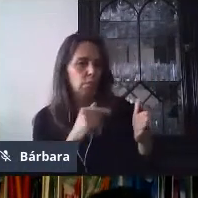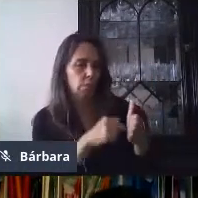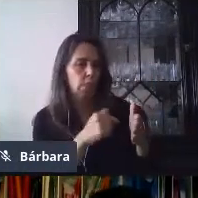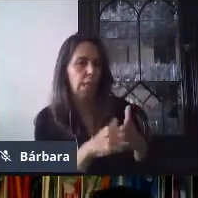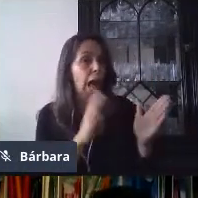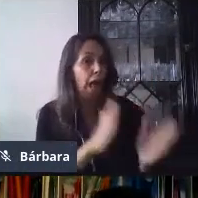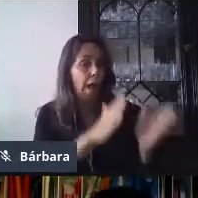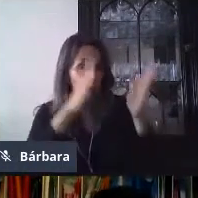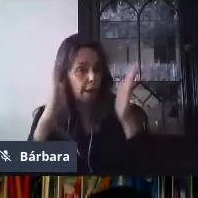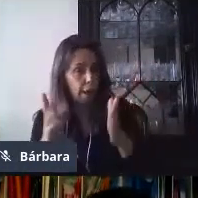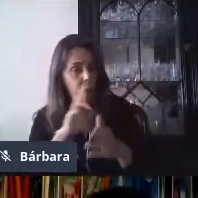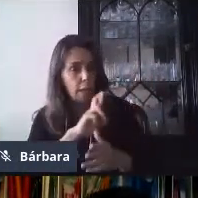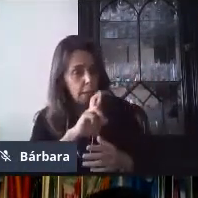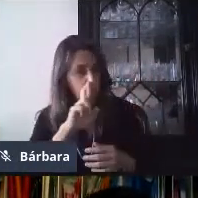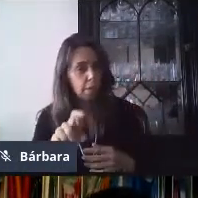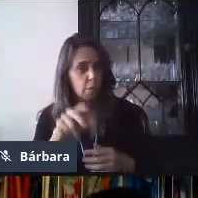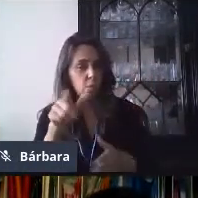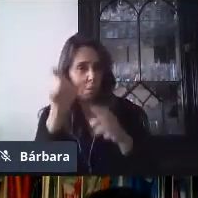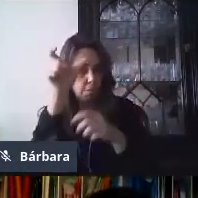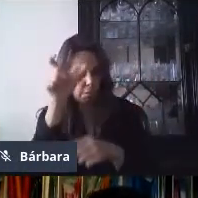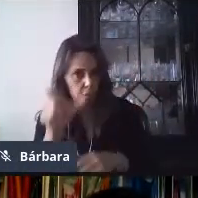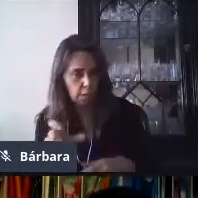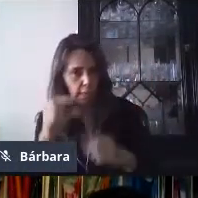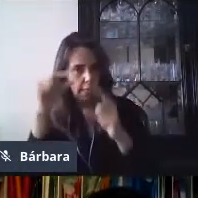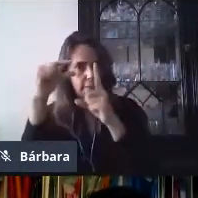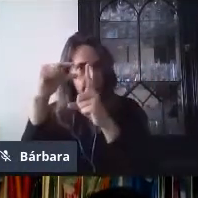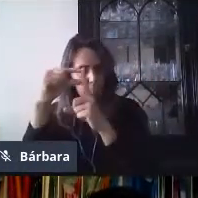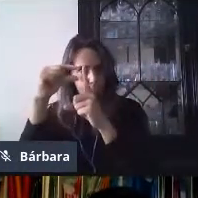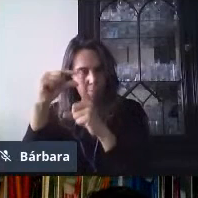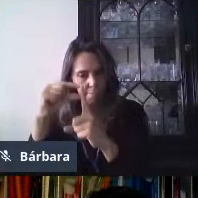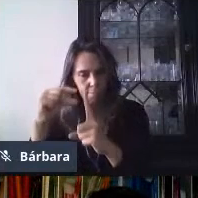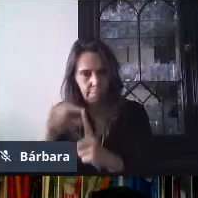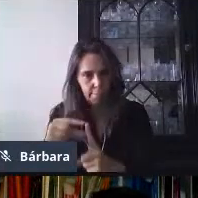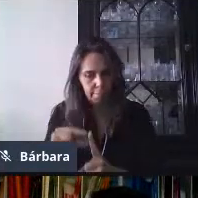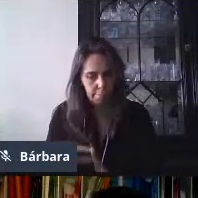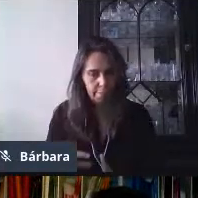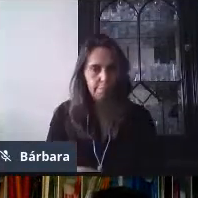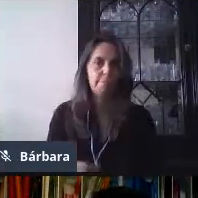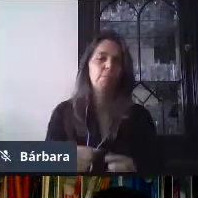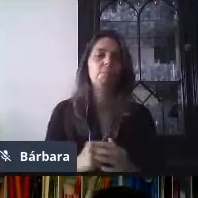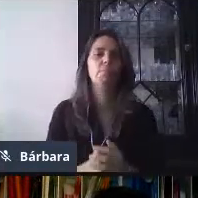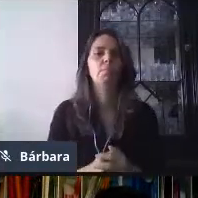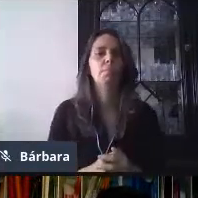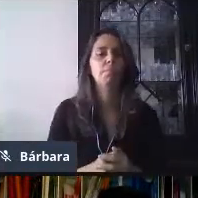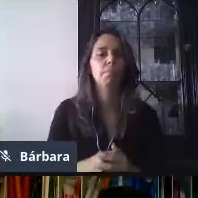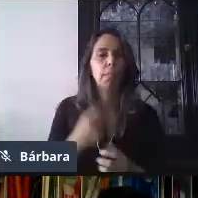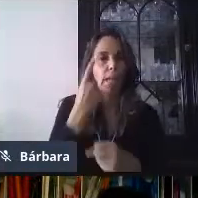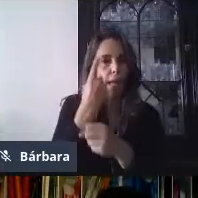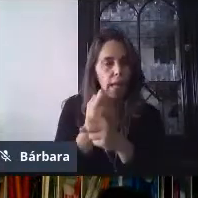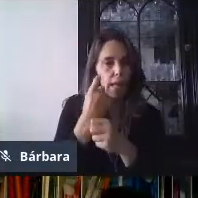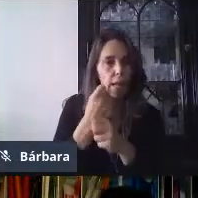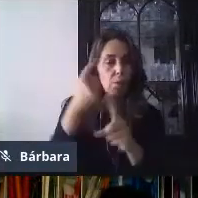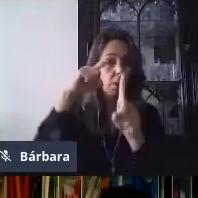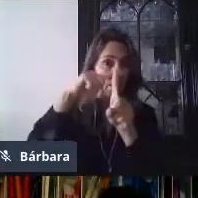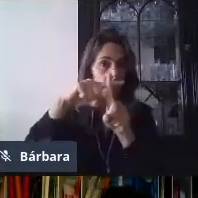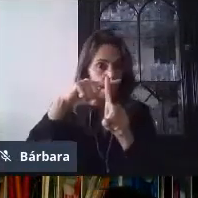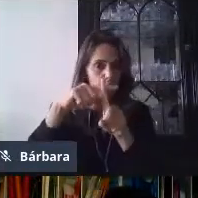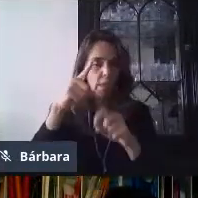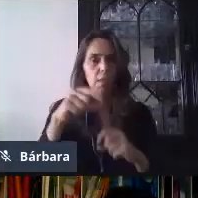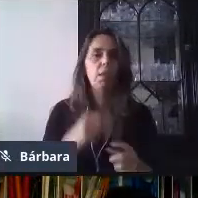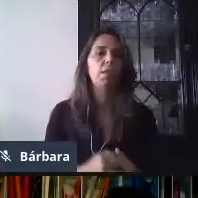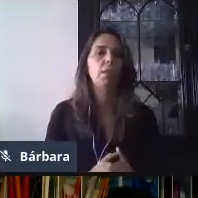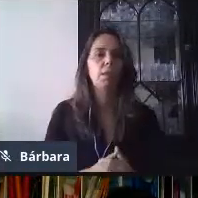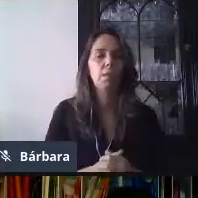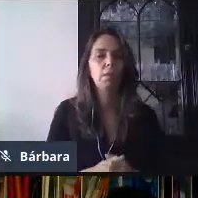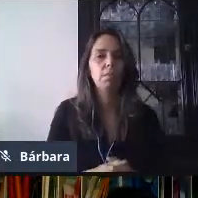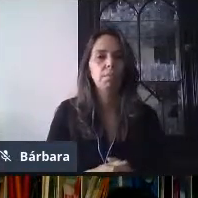respuestas, de la sección de respuestas, vamos a encontrar esta barrita de herramientas. La primera opción, con el símbolo de más, que comentamos